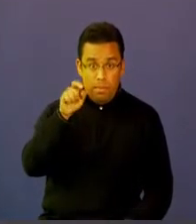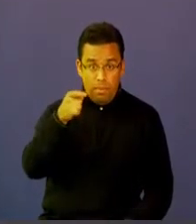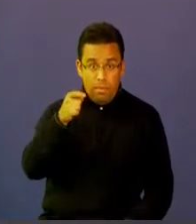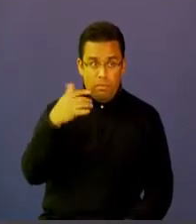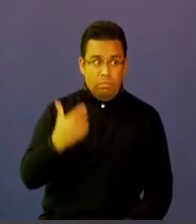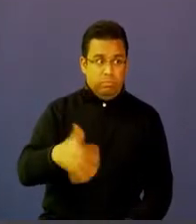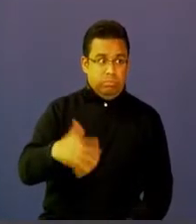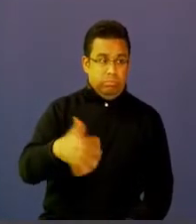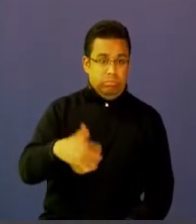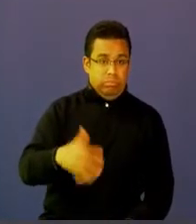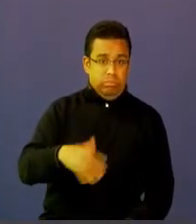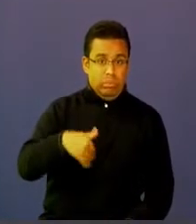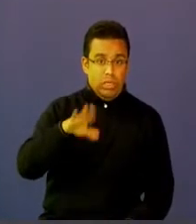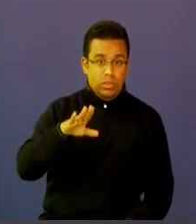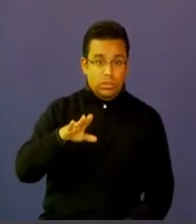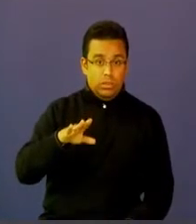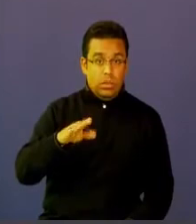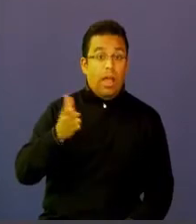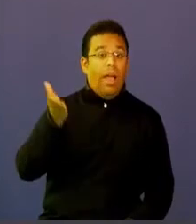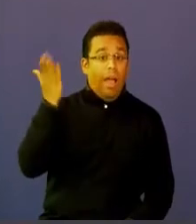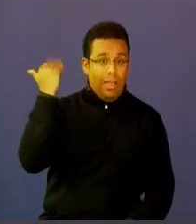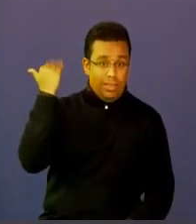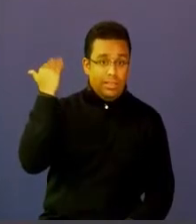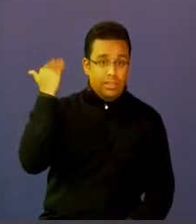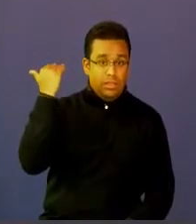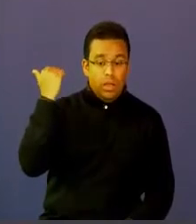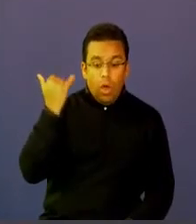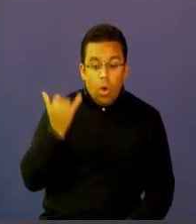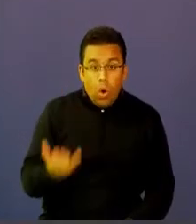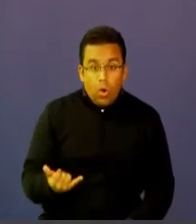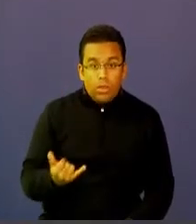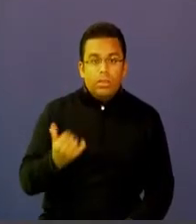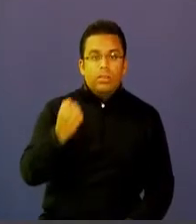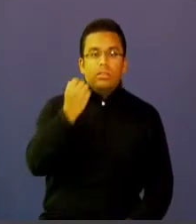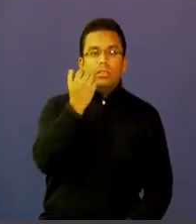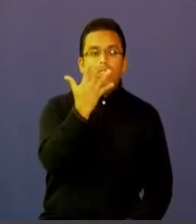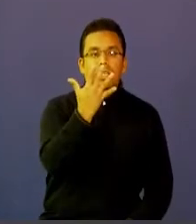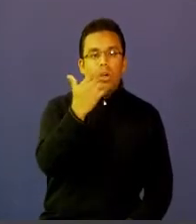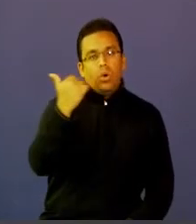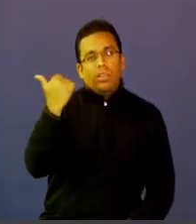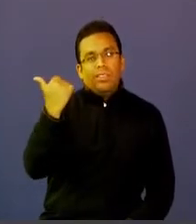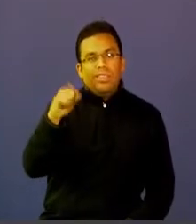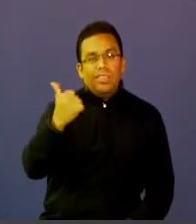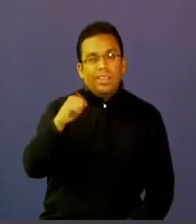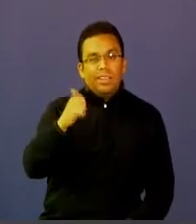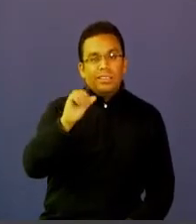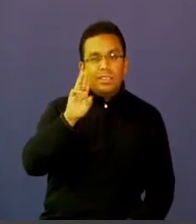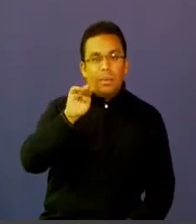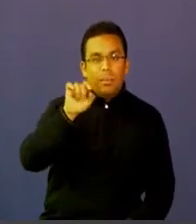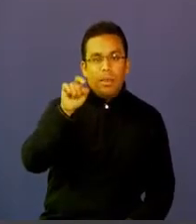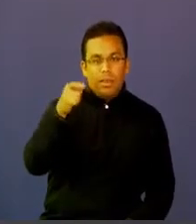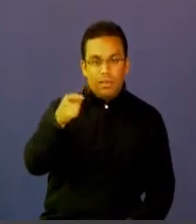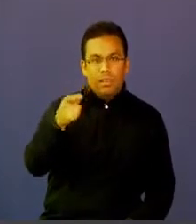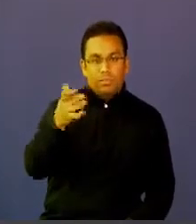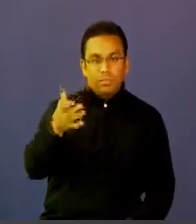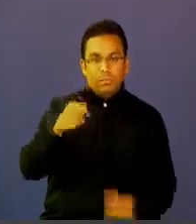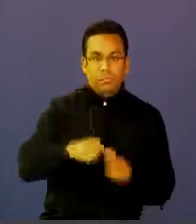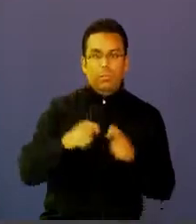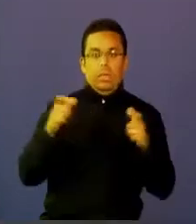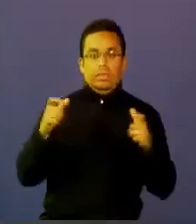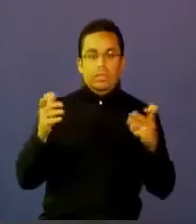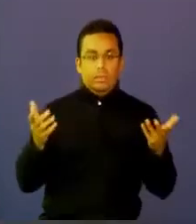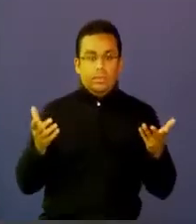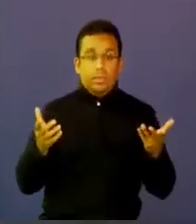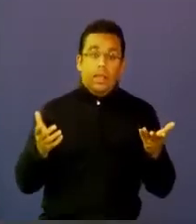viviendas están en promedio de entre 5 y 10 megas de Internet. ¿Esto qué quiere decir? Esto quiere decir definitivamente que